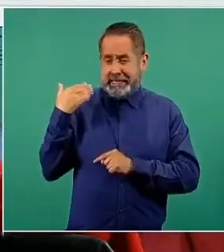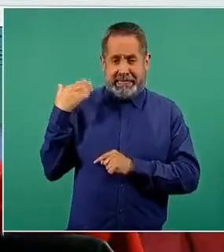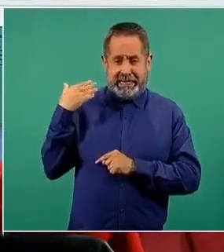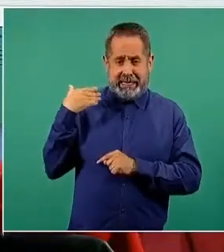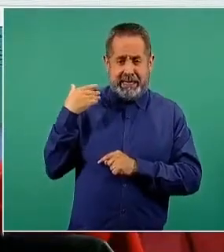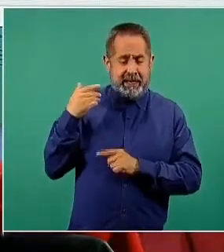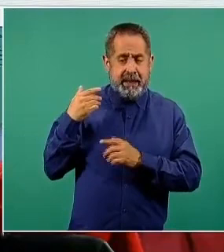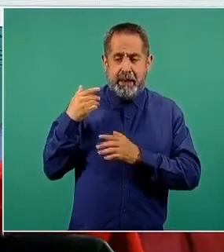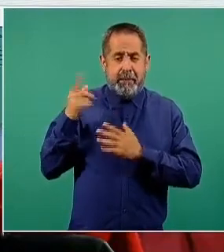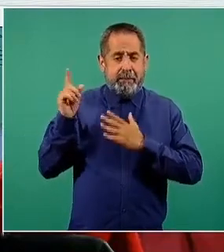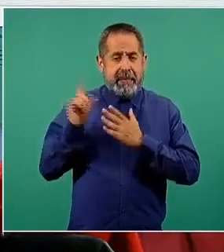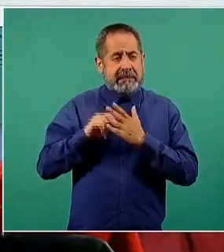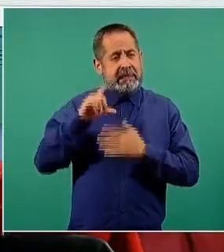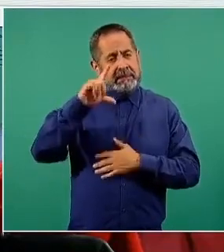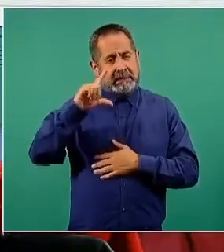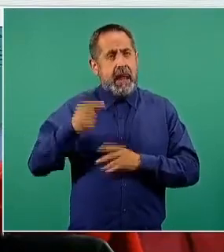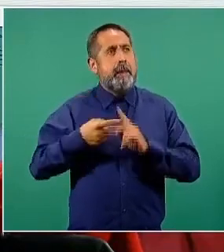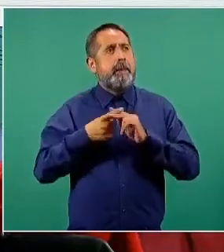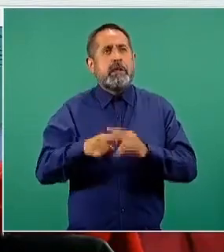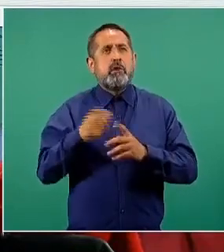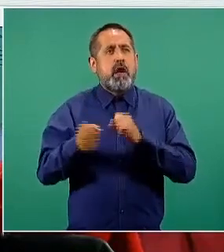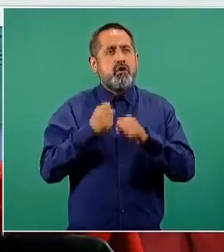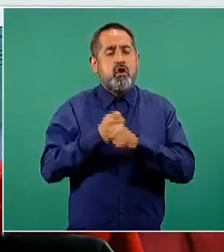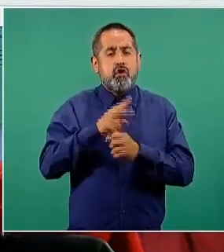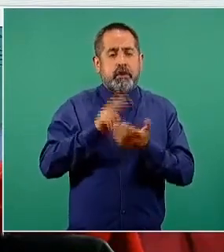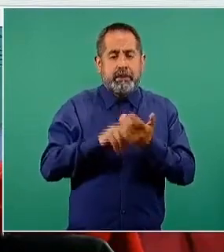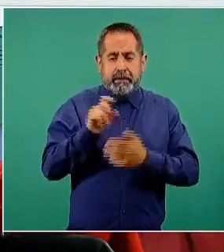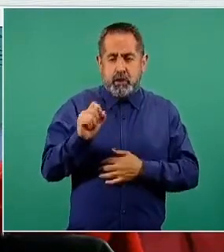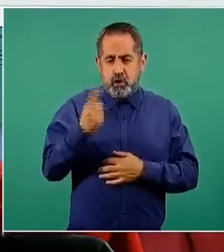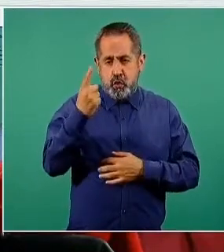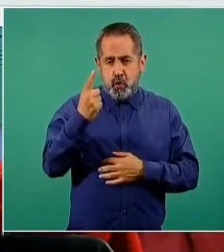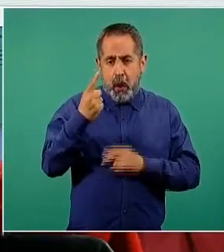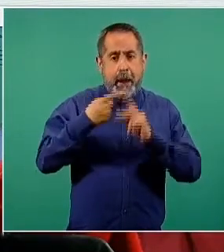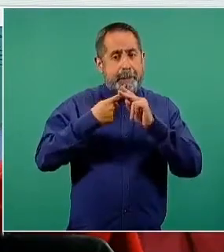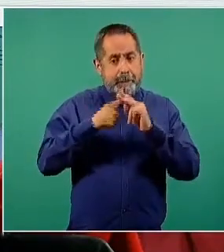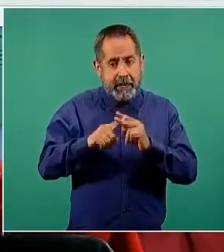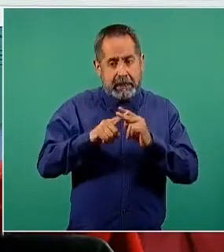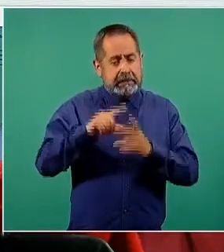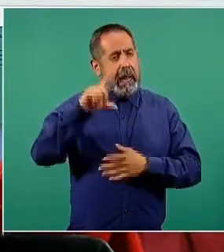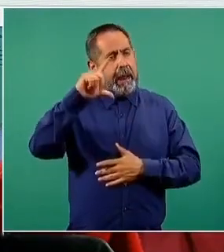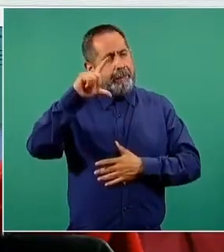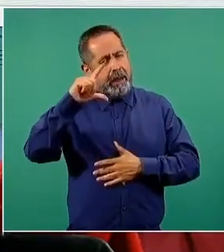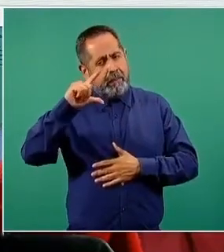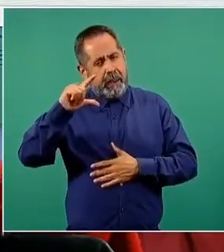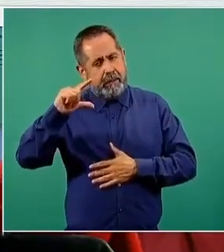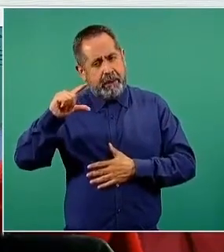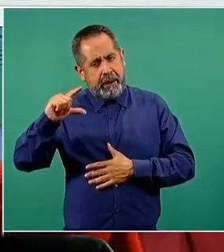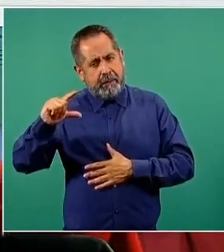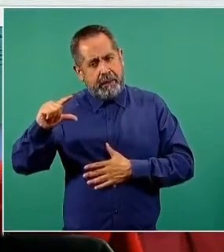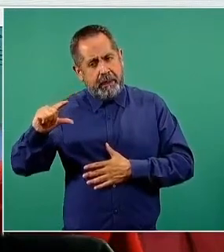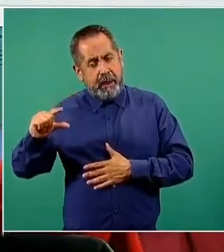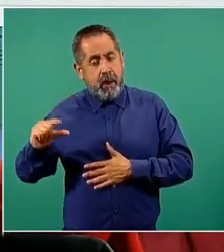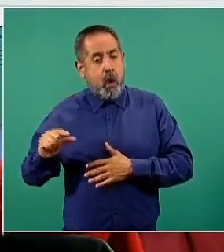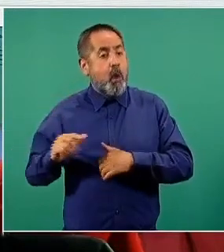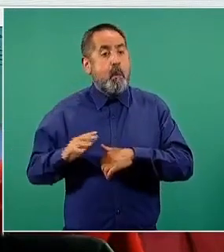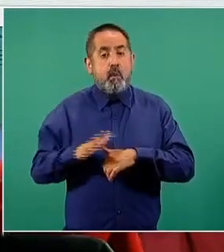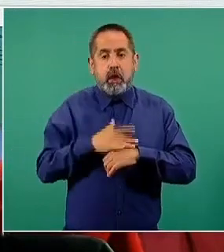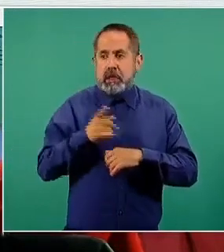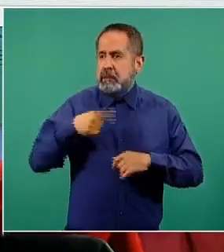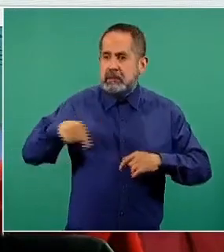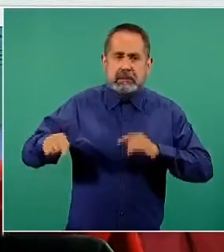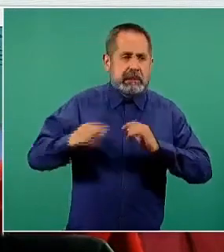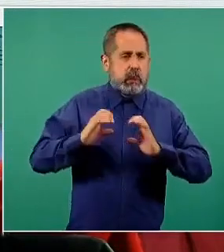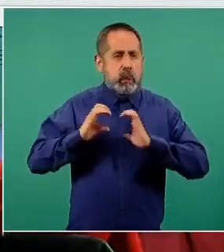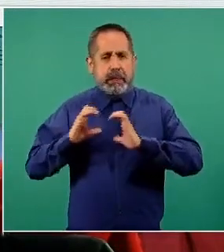desde que inició el 2021 y como esto obviamente es consecuencia de las dinámicas